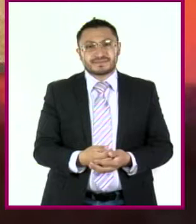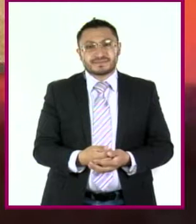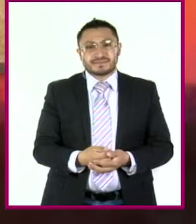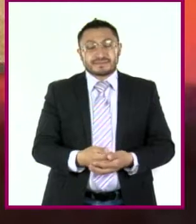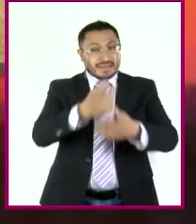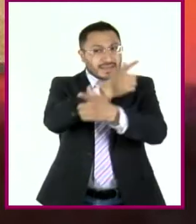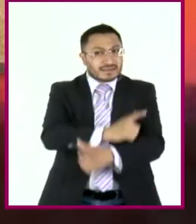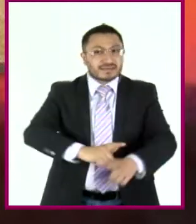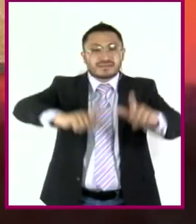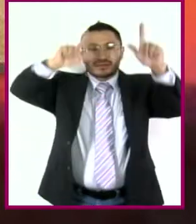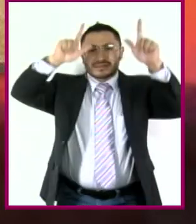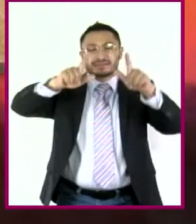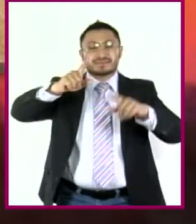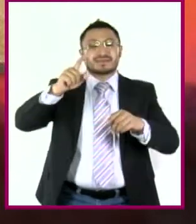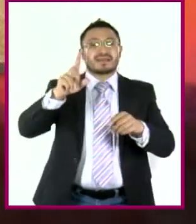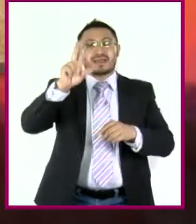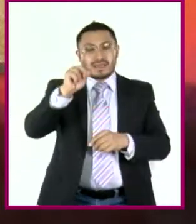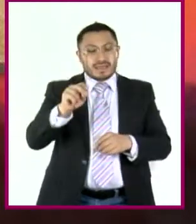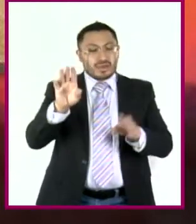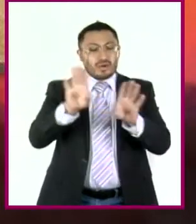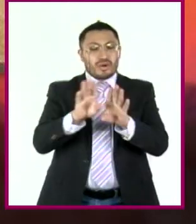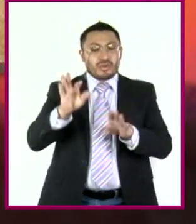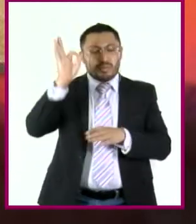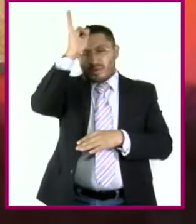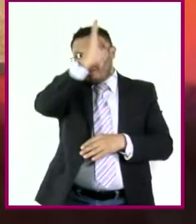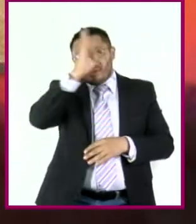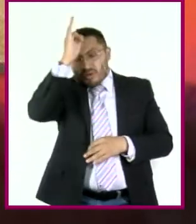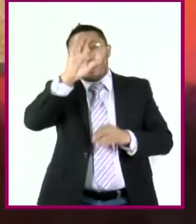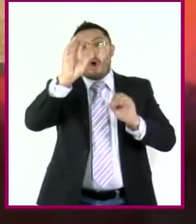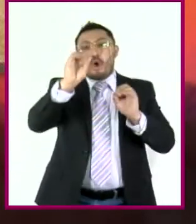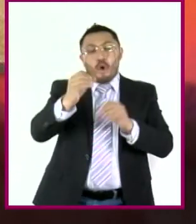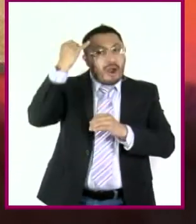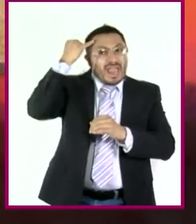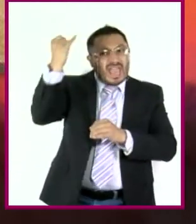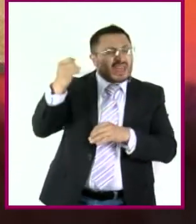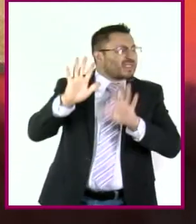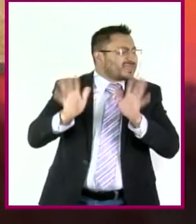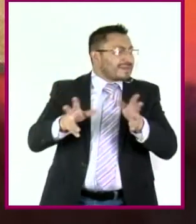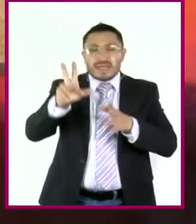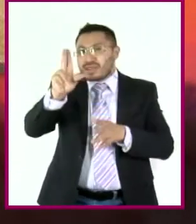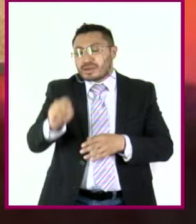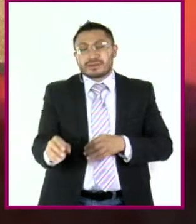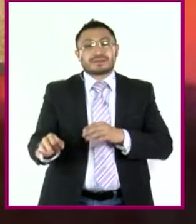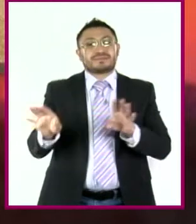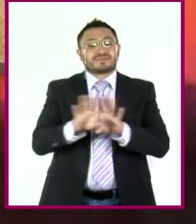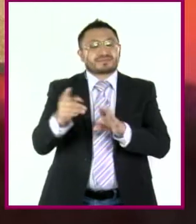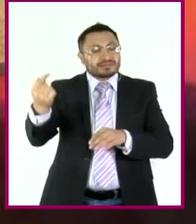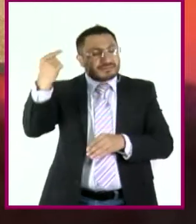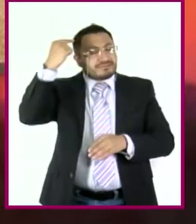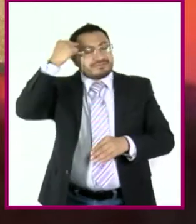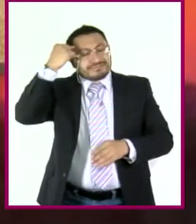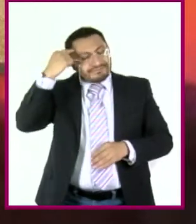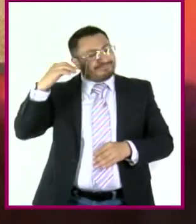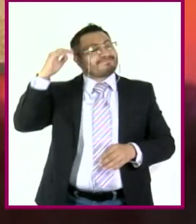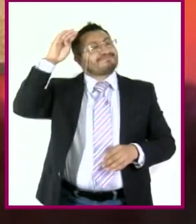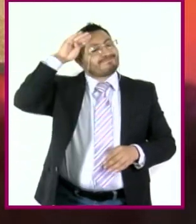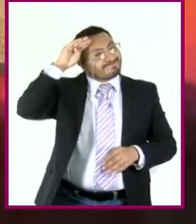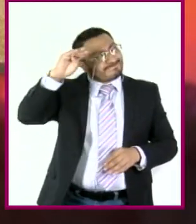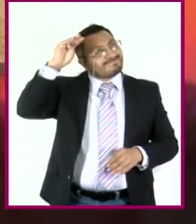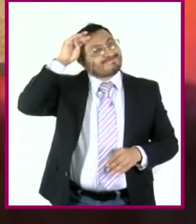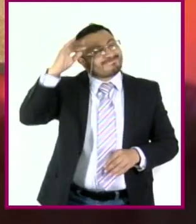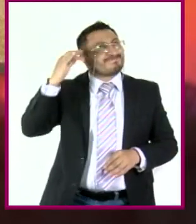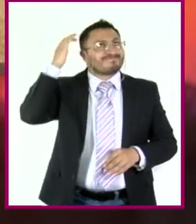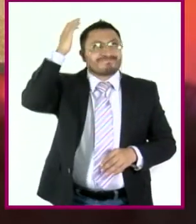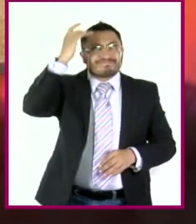La libertad no es una filosofía y ni siquiera es una idea. Es un movimiento de la conciencia que nos lleva en